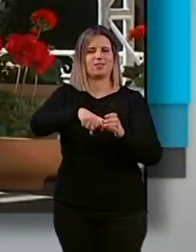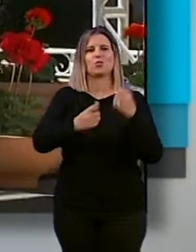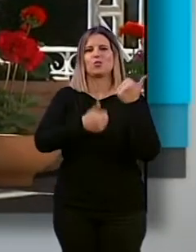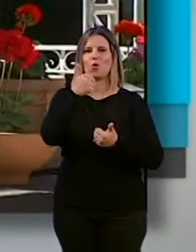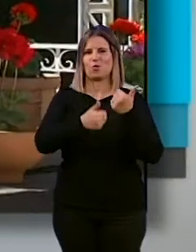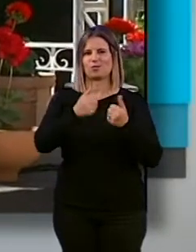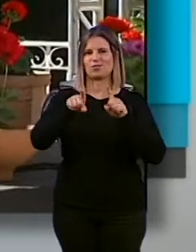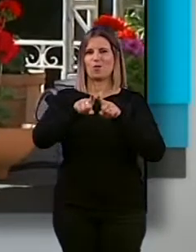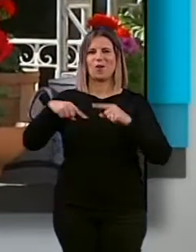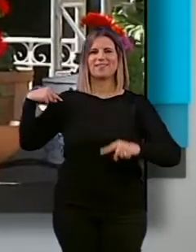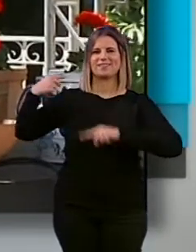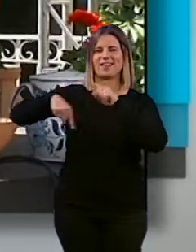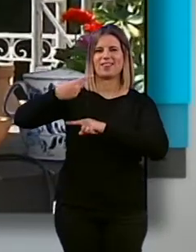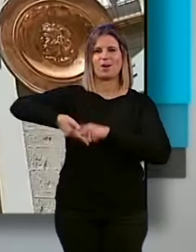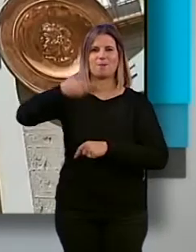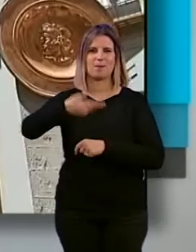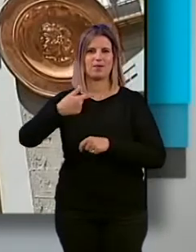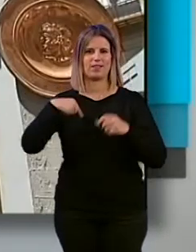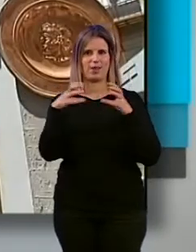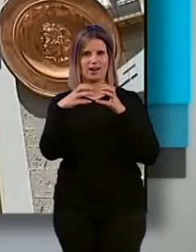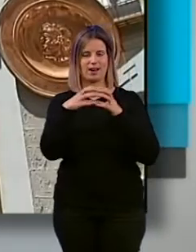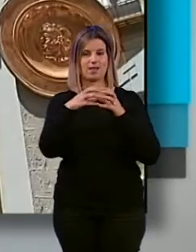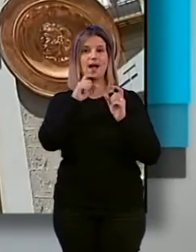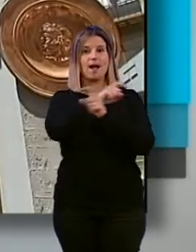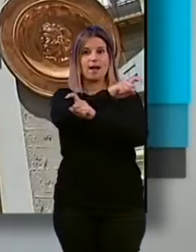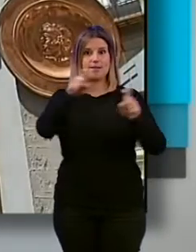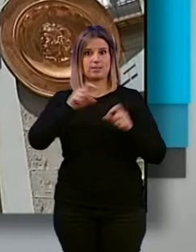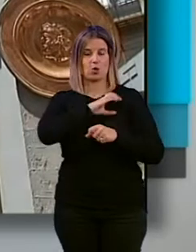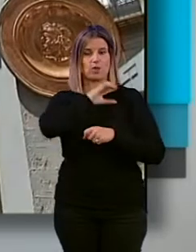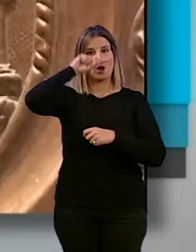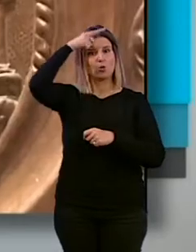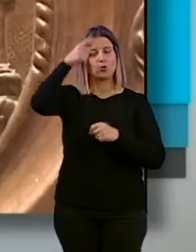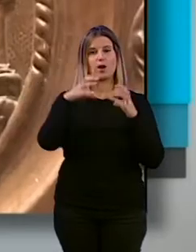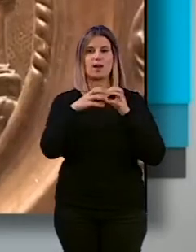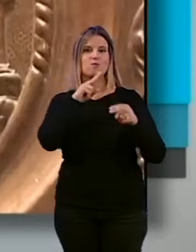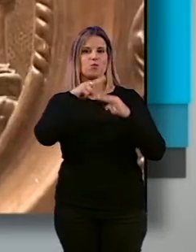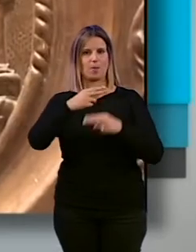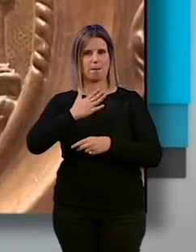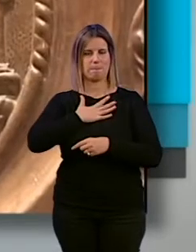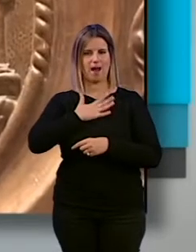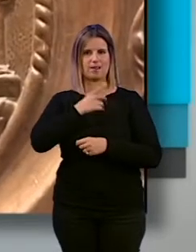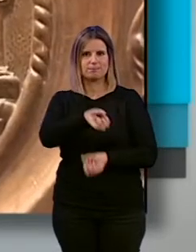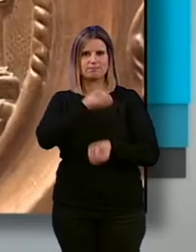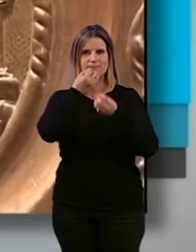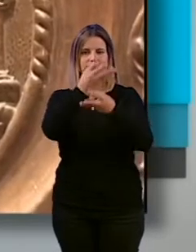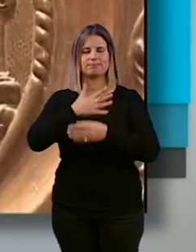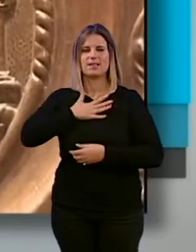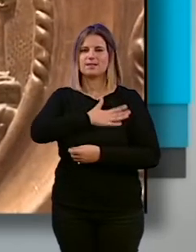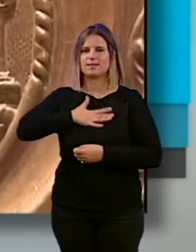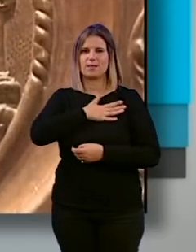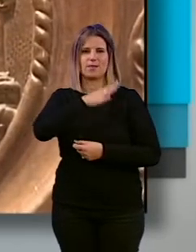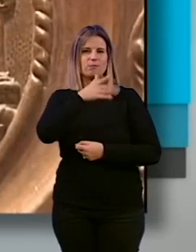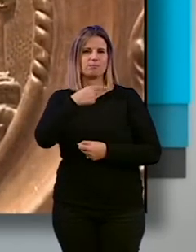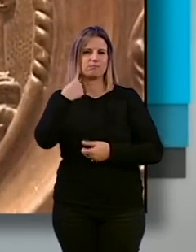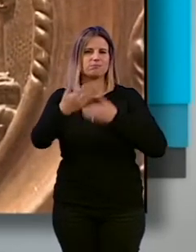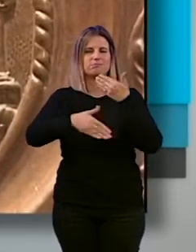una de las tradiciones de mayor arraigo en la ciudad. Así lo ha anunciado la concejal de Cultura de Granada, María de Leiva, quien ha trasladado su satisfacción por la